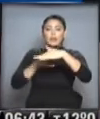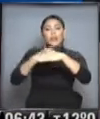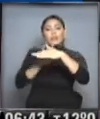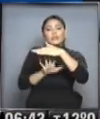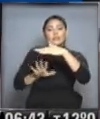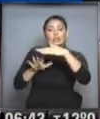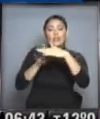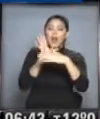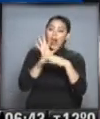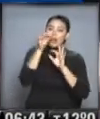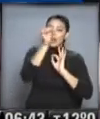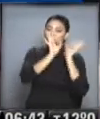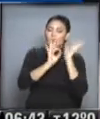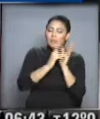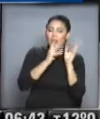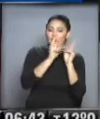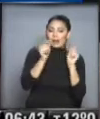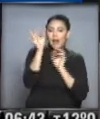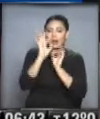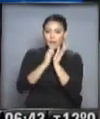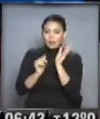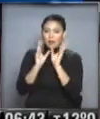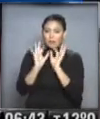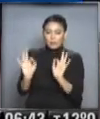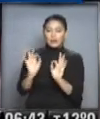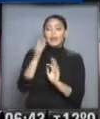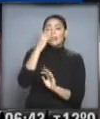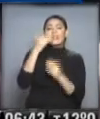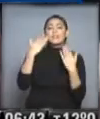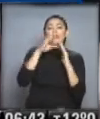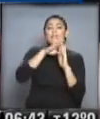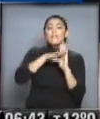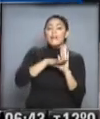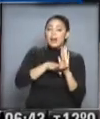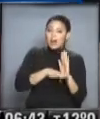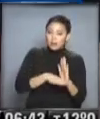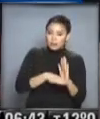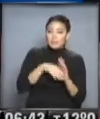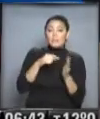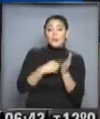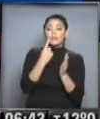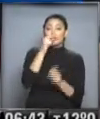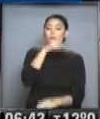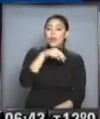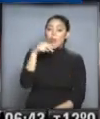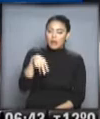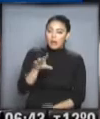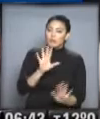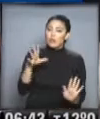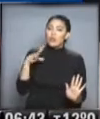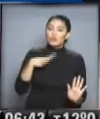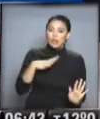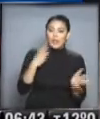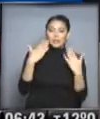algunas nevadas en forma intermitente y ya las temperaturas comienzan a descender y bastante, excepto en Neuquén donde todavía las